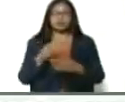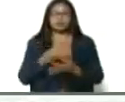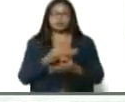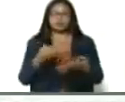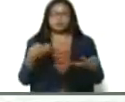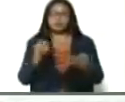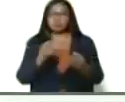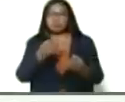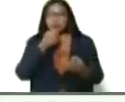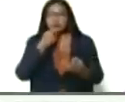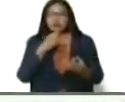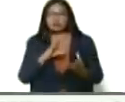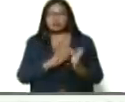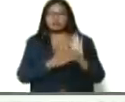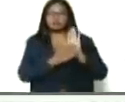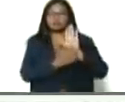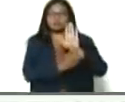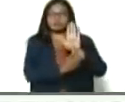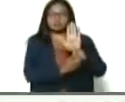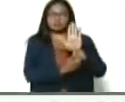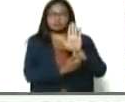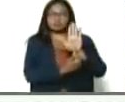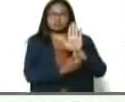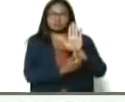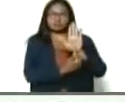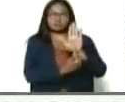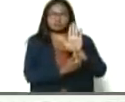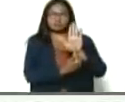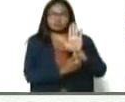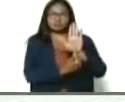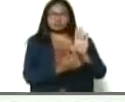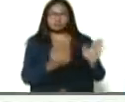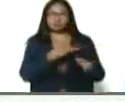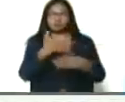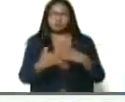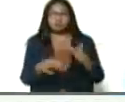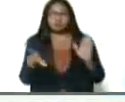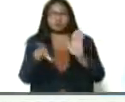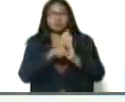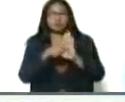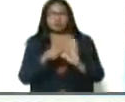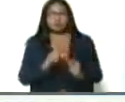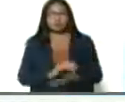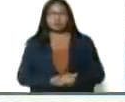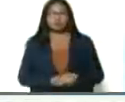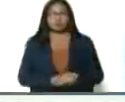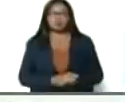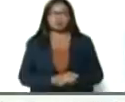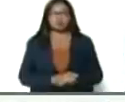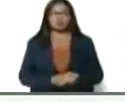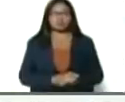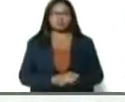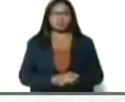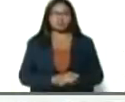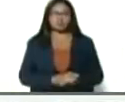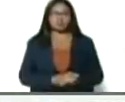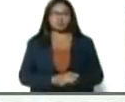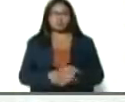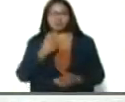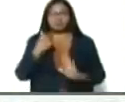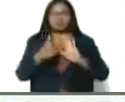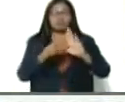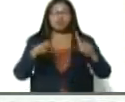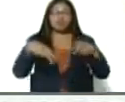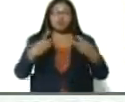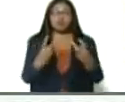mire, bien bonita la carpeta, el proyecto de ley precisamente ante el proyecto de reforma del